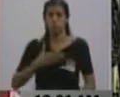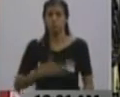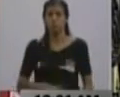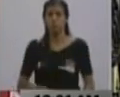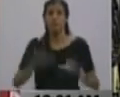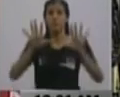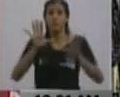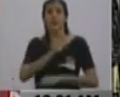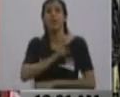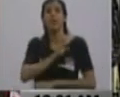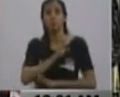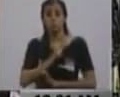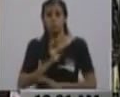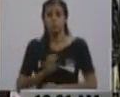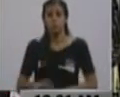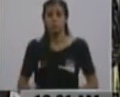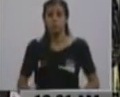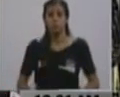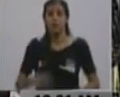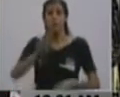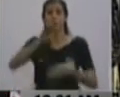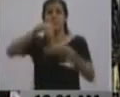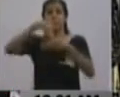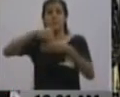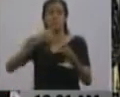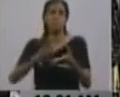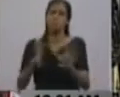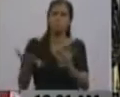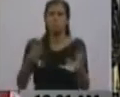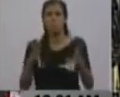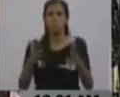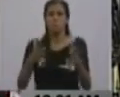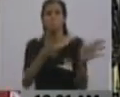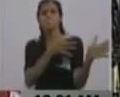10 de enero y el referéndum se hace, ponte en marzo.